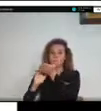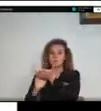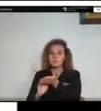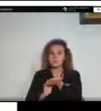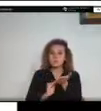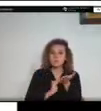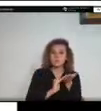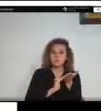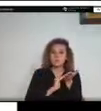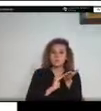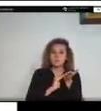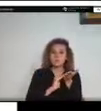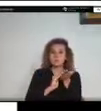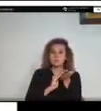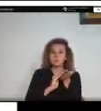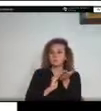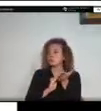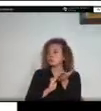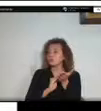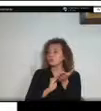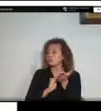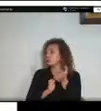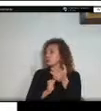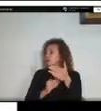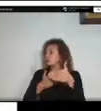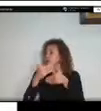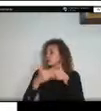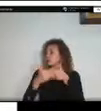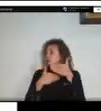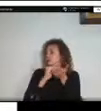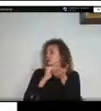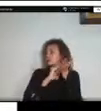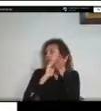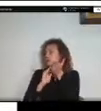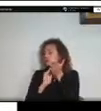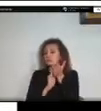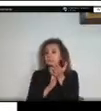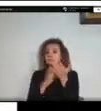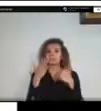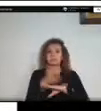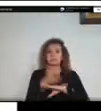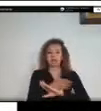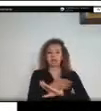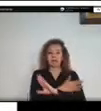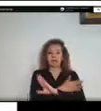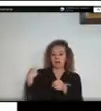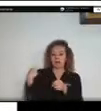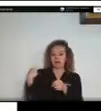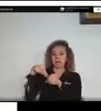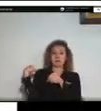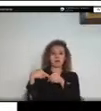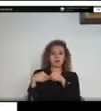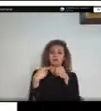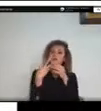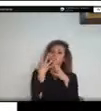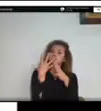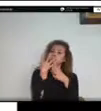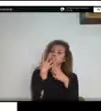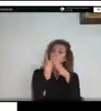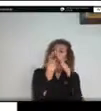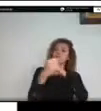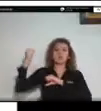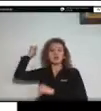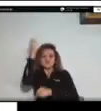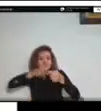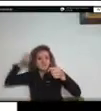anteriormente grupos indígenas cuando salían a cazar la manera de avisar a sus grupos o a su